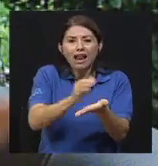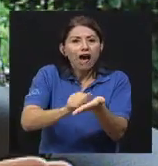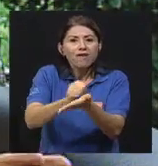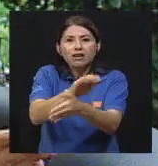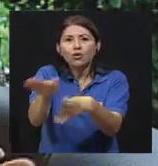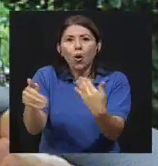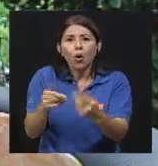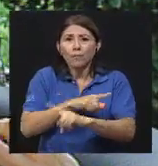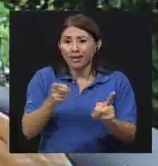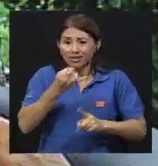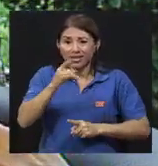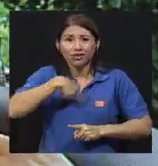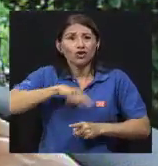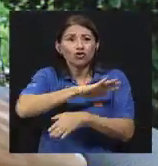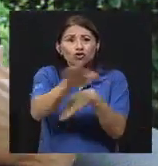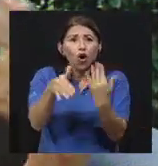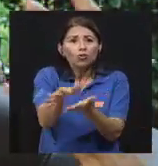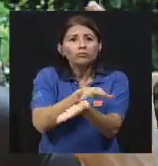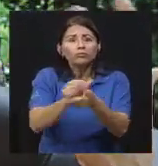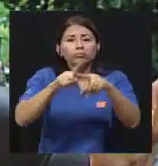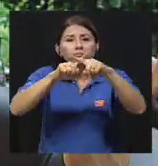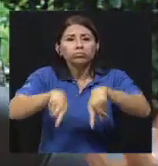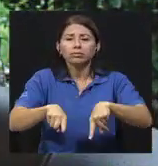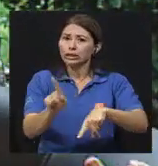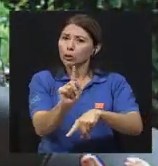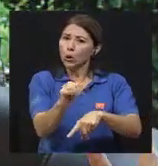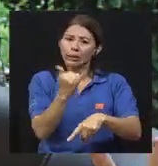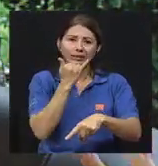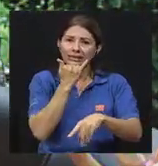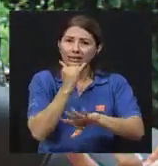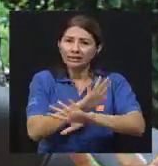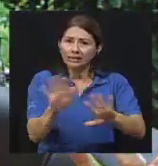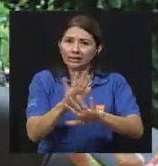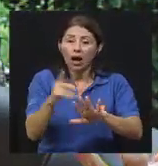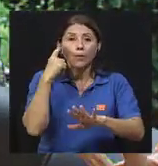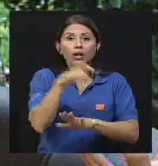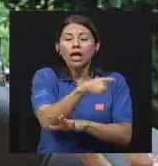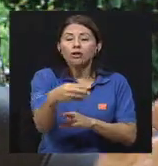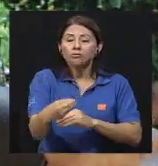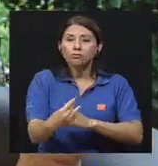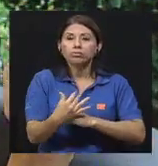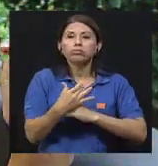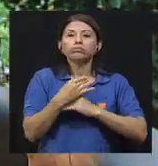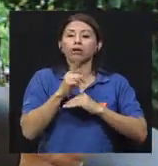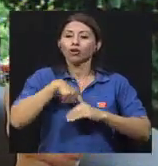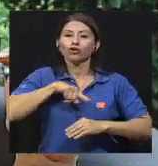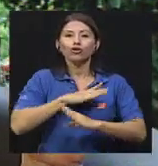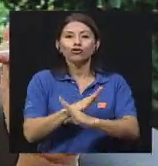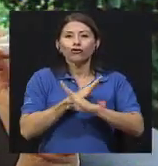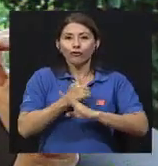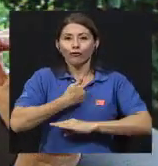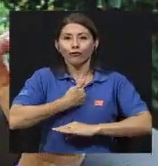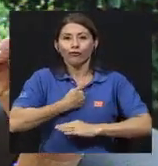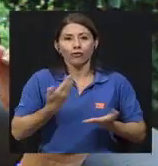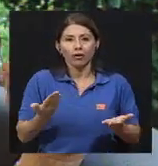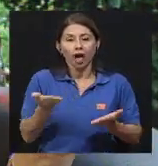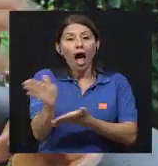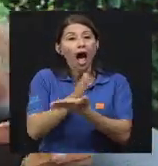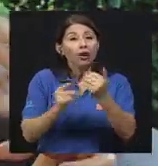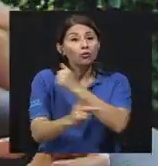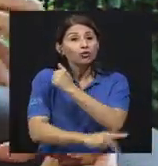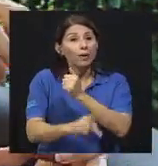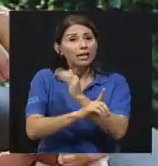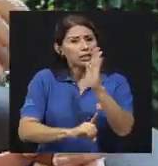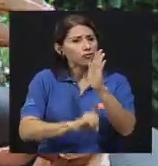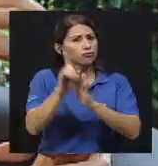porque como usted lo dice, ellos nos aportan, nos enseñan a ser inmunes. Hay países hoy desarrollados que tienen serios problemas con su población, porque